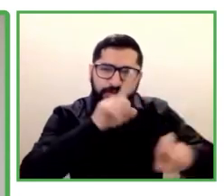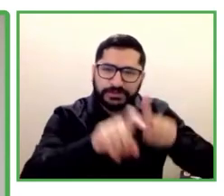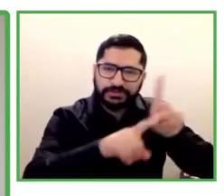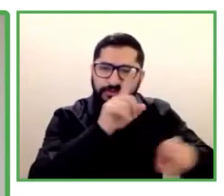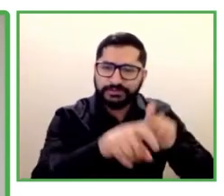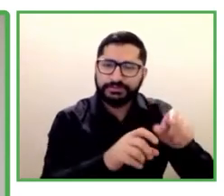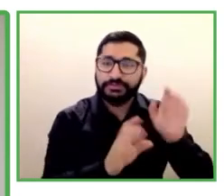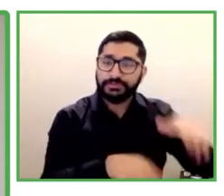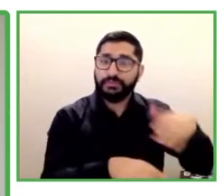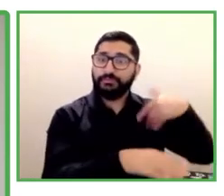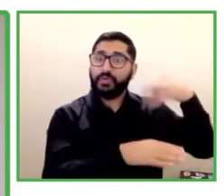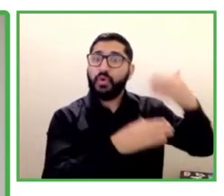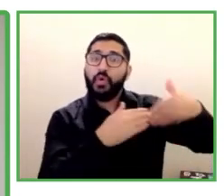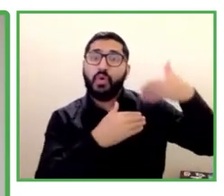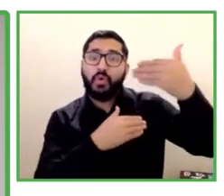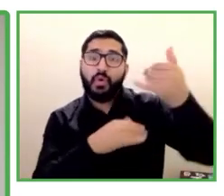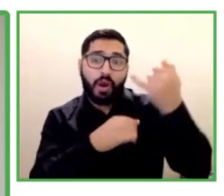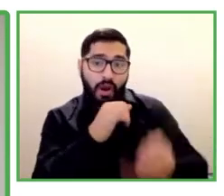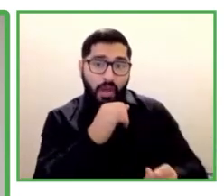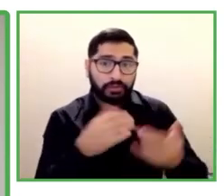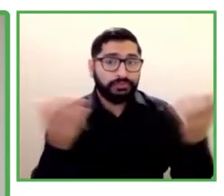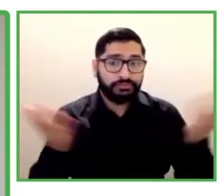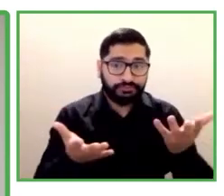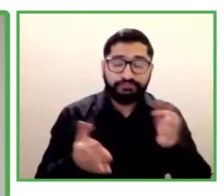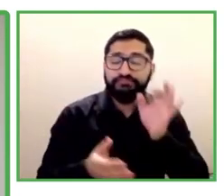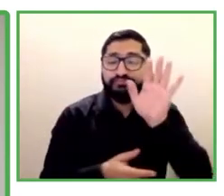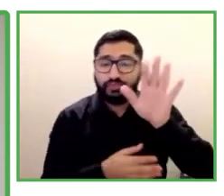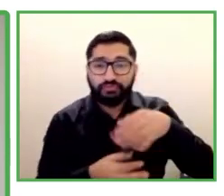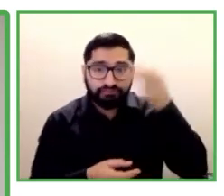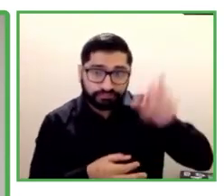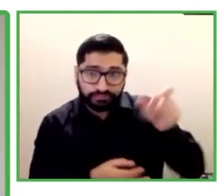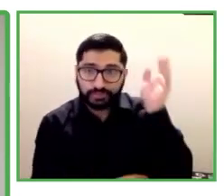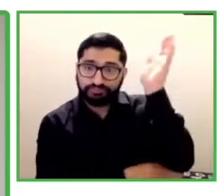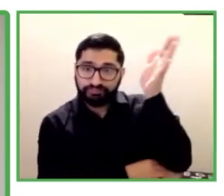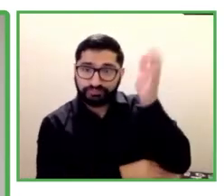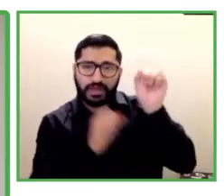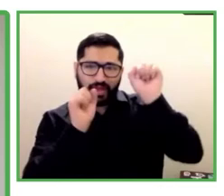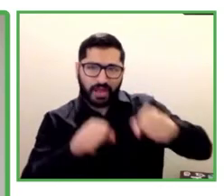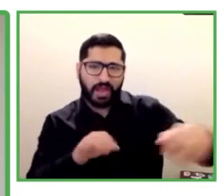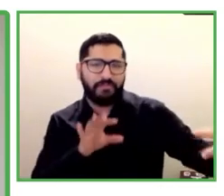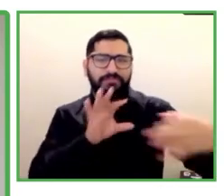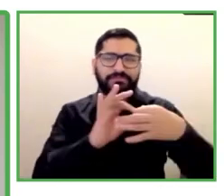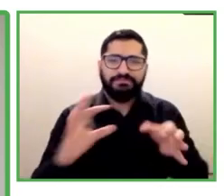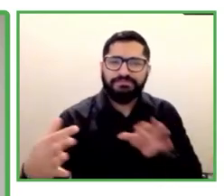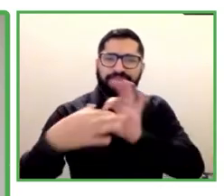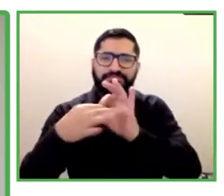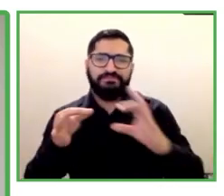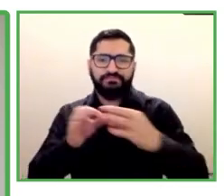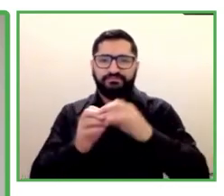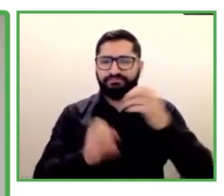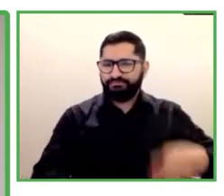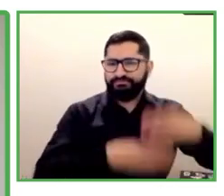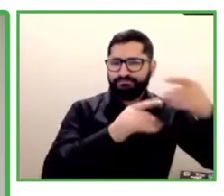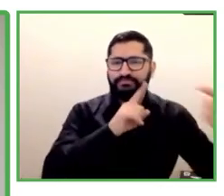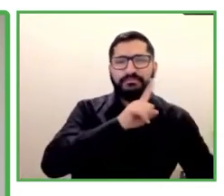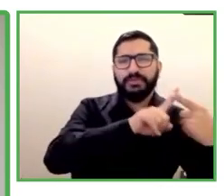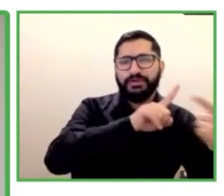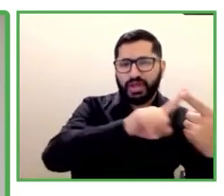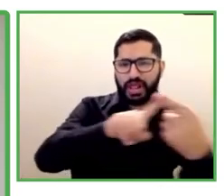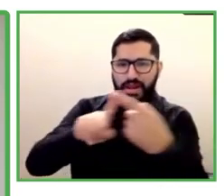para conectarse directamente con ellos para una conversación de seguimiento. Así es que sin más,